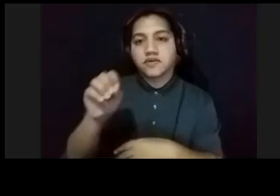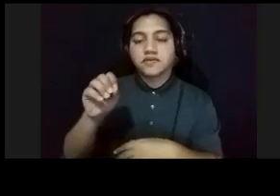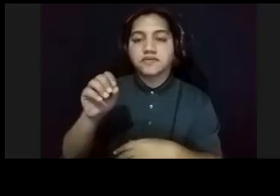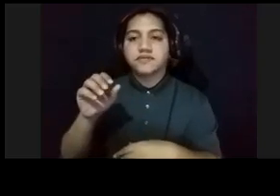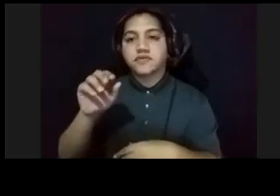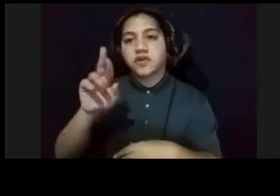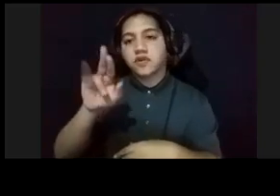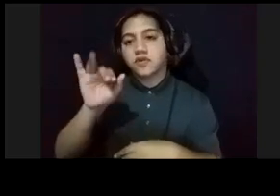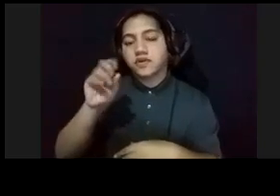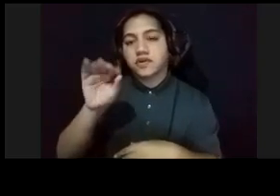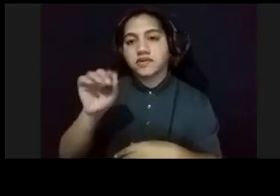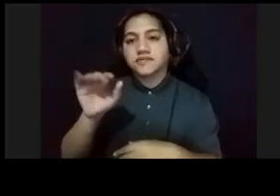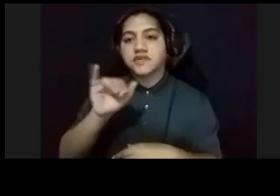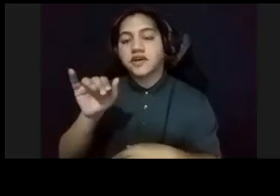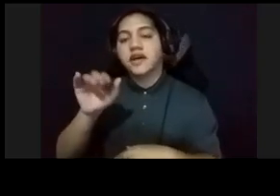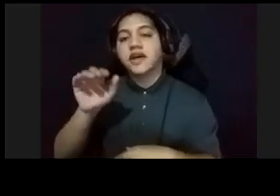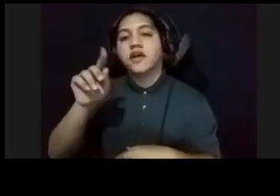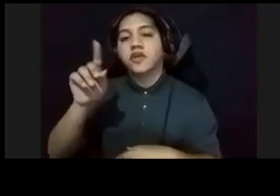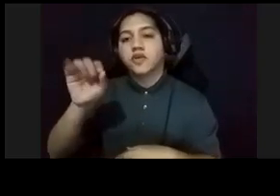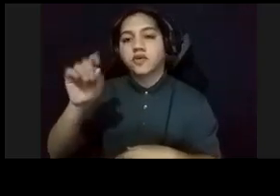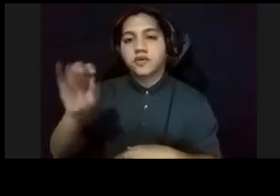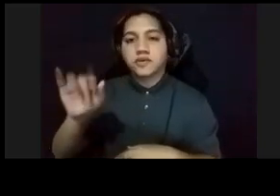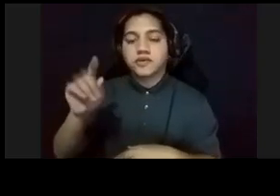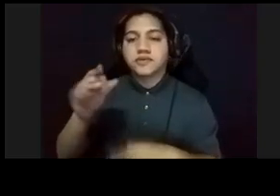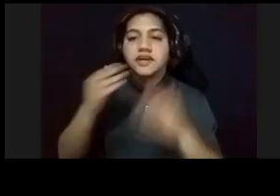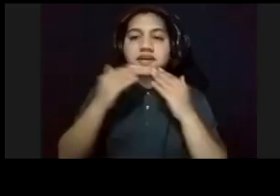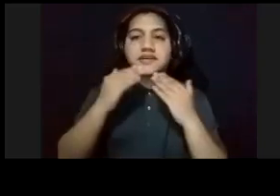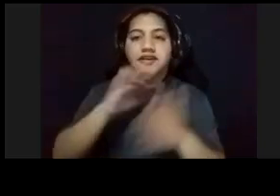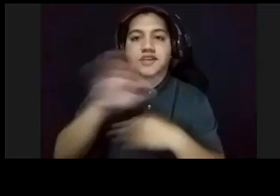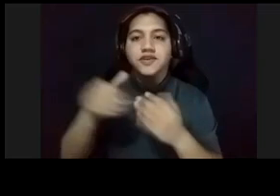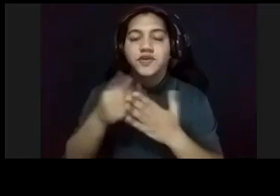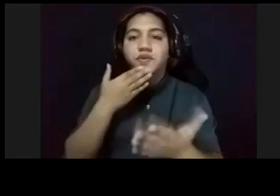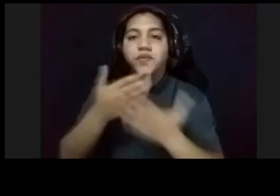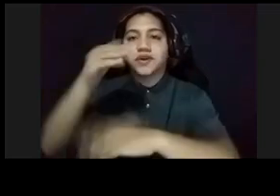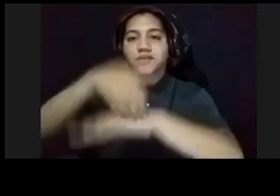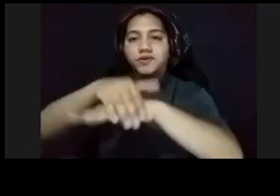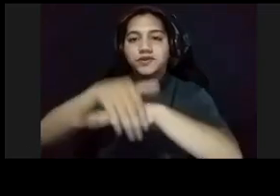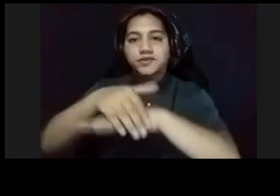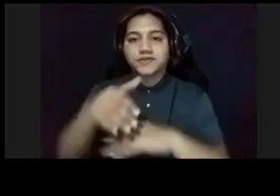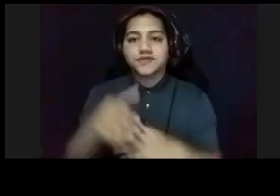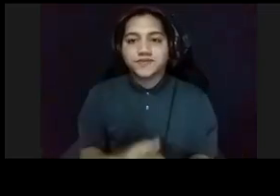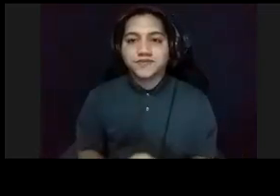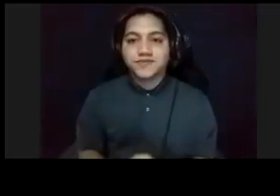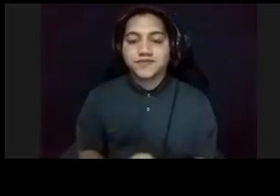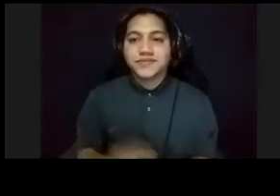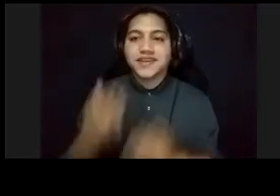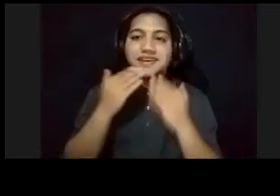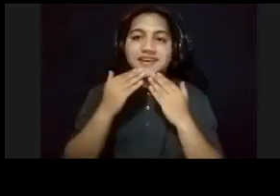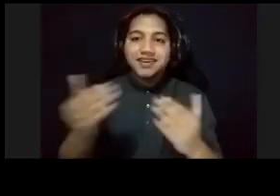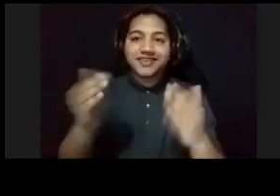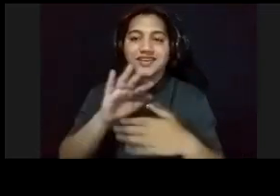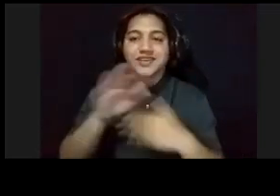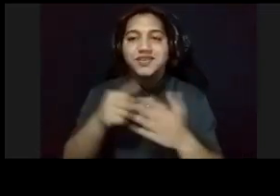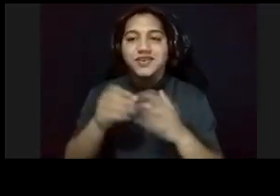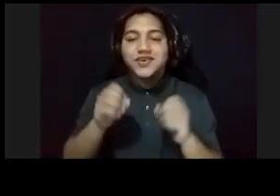Rodríguez, y del doctor Camaño, así que, muchísimas gracias a todos, y muy buenas noches. Gracias a todos, por la